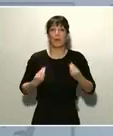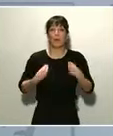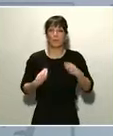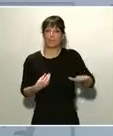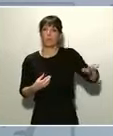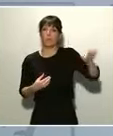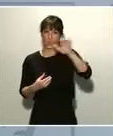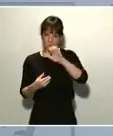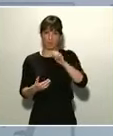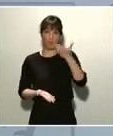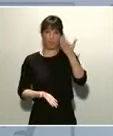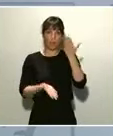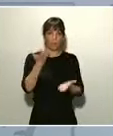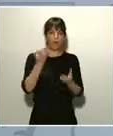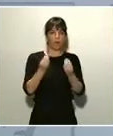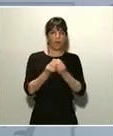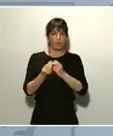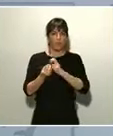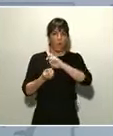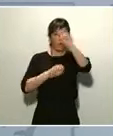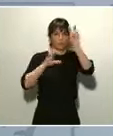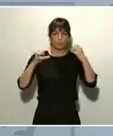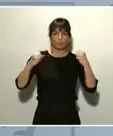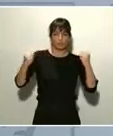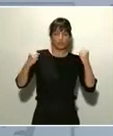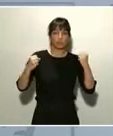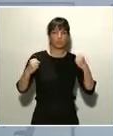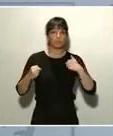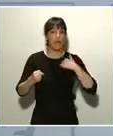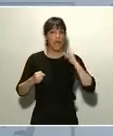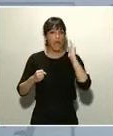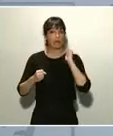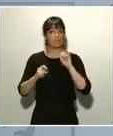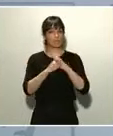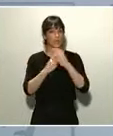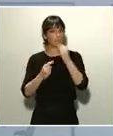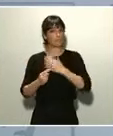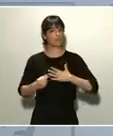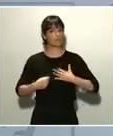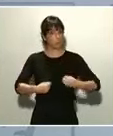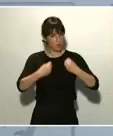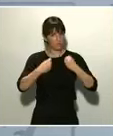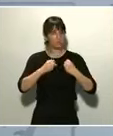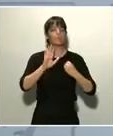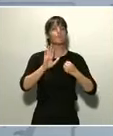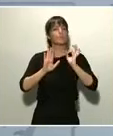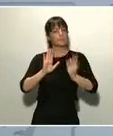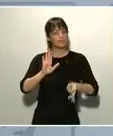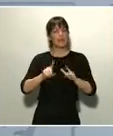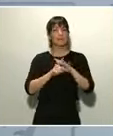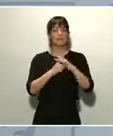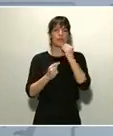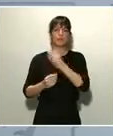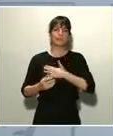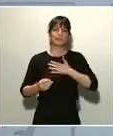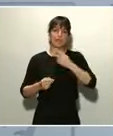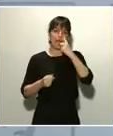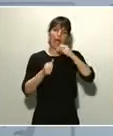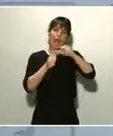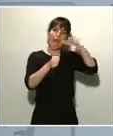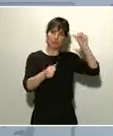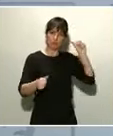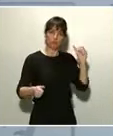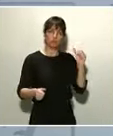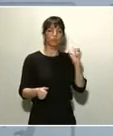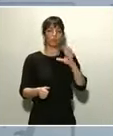otras grandes sociedades, grandes potencias, nosotros contamos con un estado del bienestar fuerte. Es verdad que ha sido un estado del bienestar que, durante estos últimos años, como consecuencia de